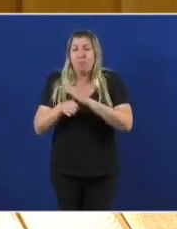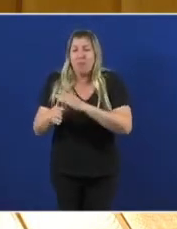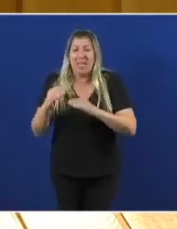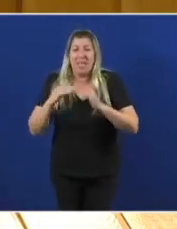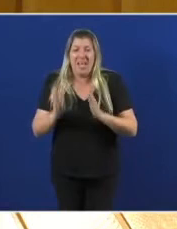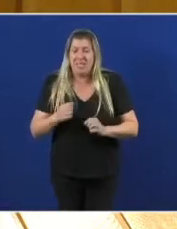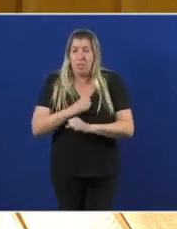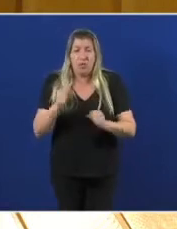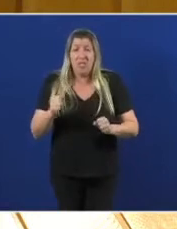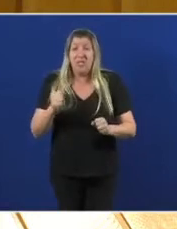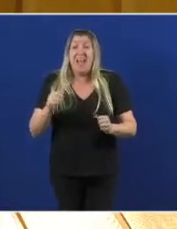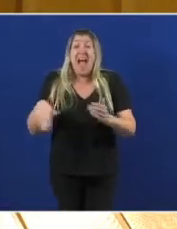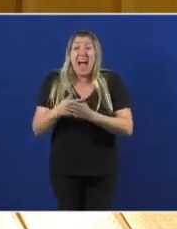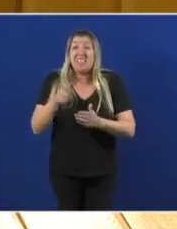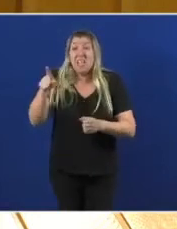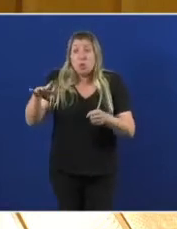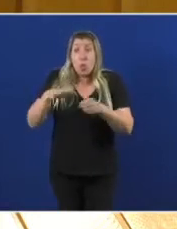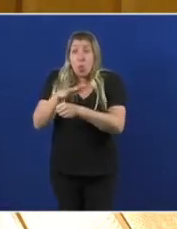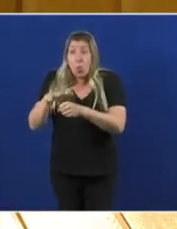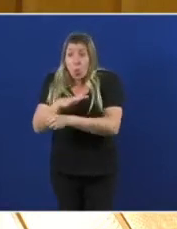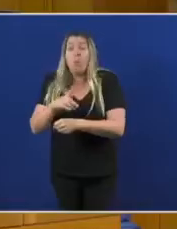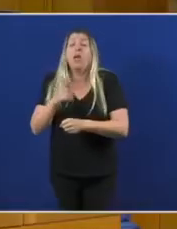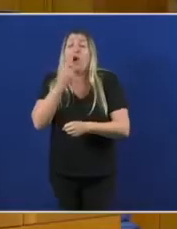anuncios propagandísticos desta maña